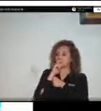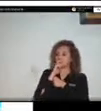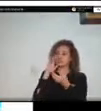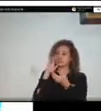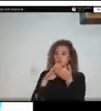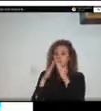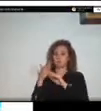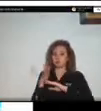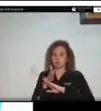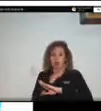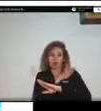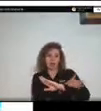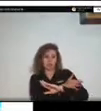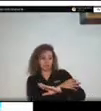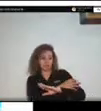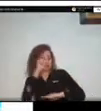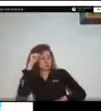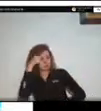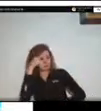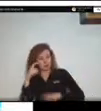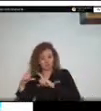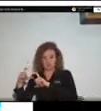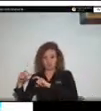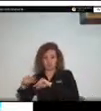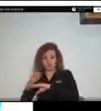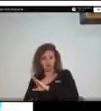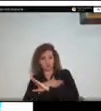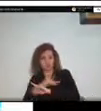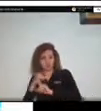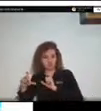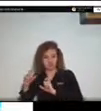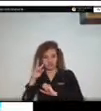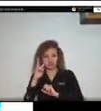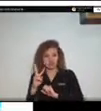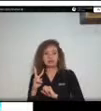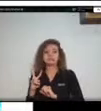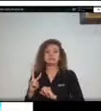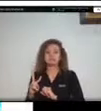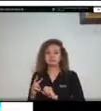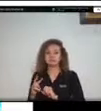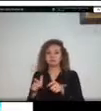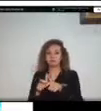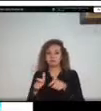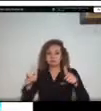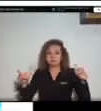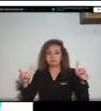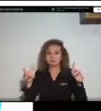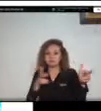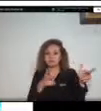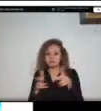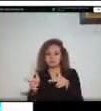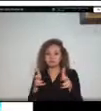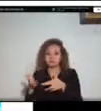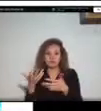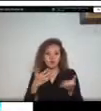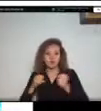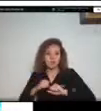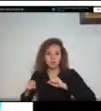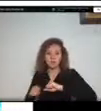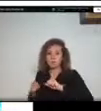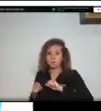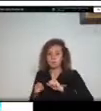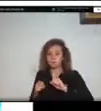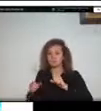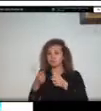quería resaltar la ampliación del cauce activo aguas abajo del puente nuevo sobre la vía Casillas